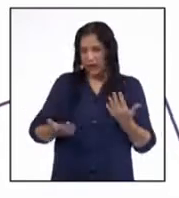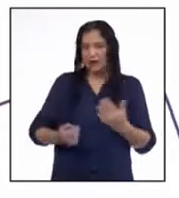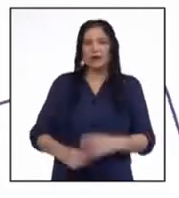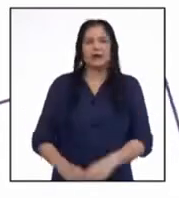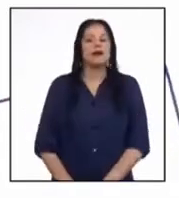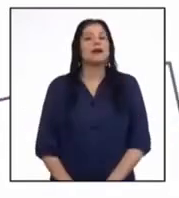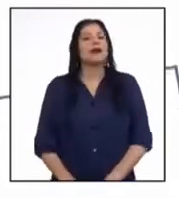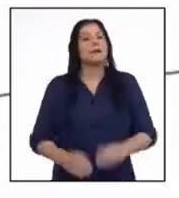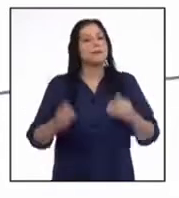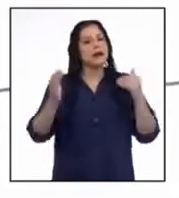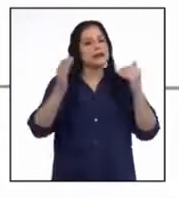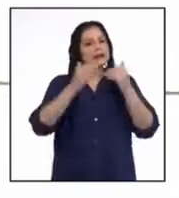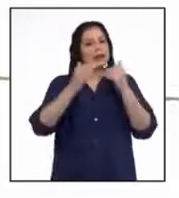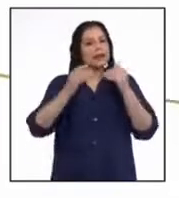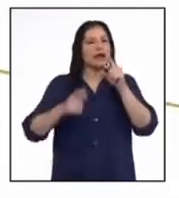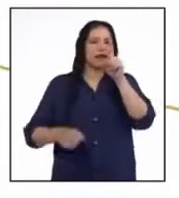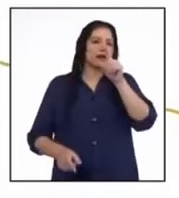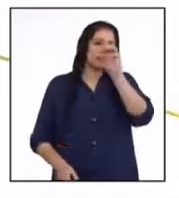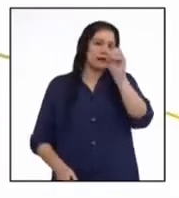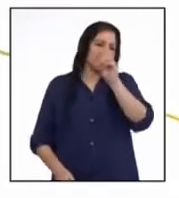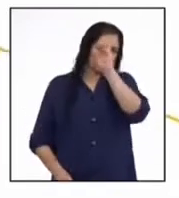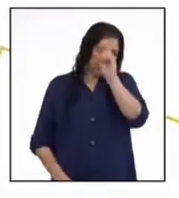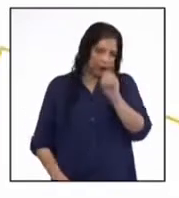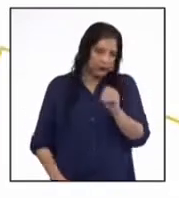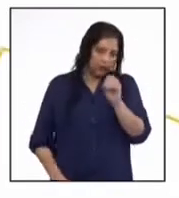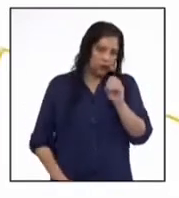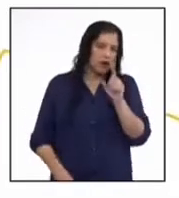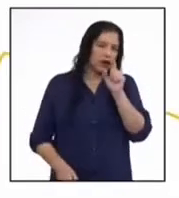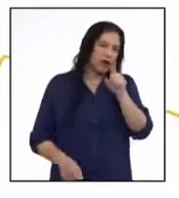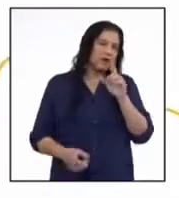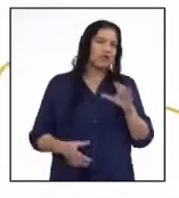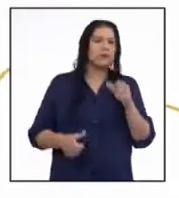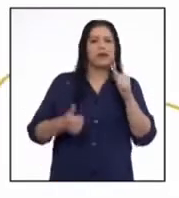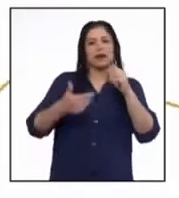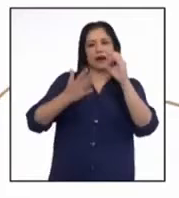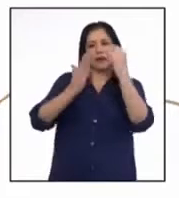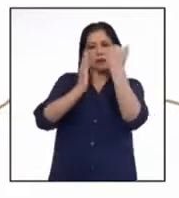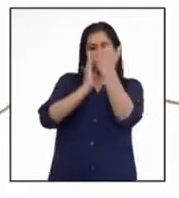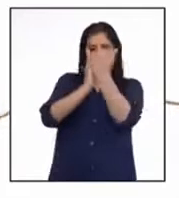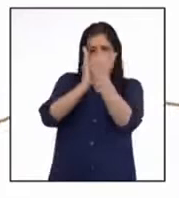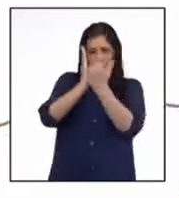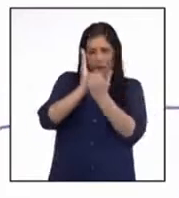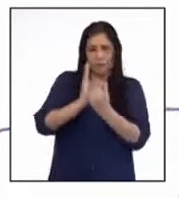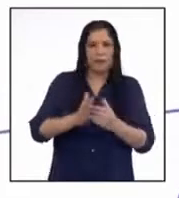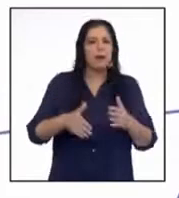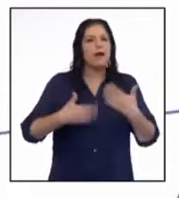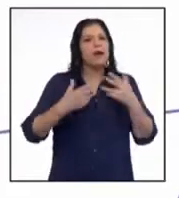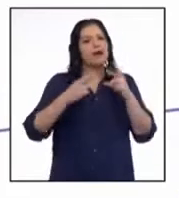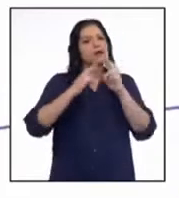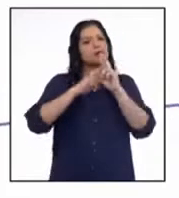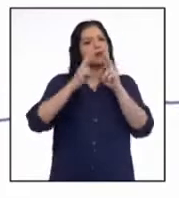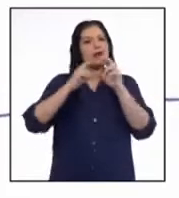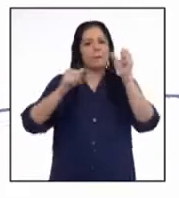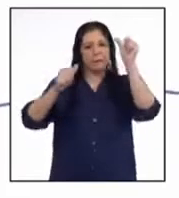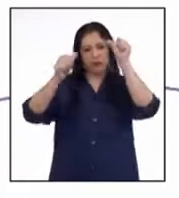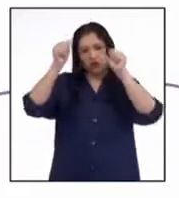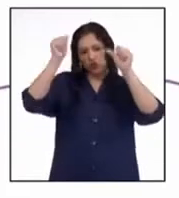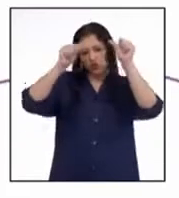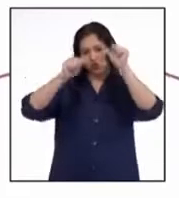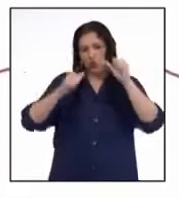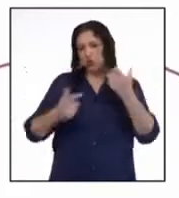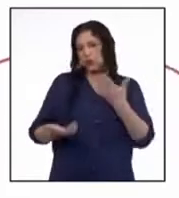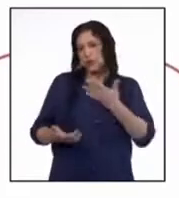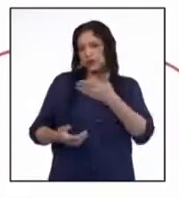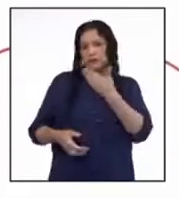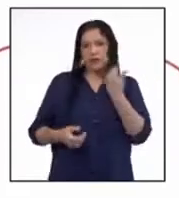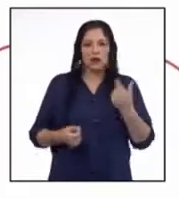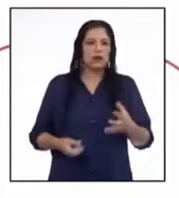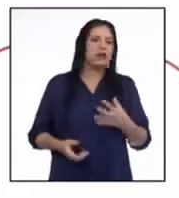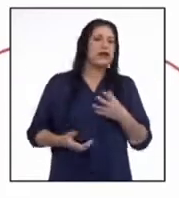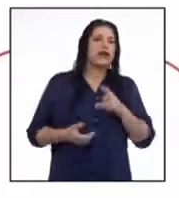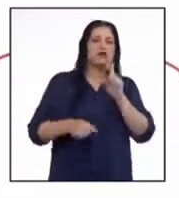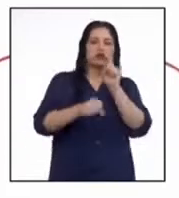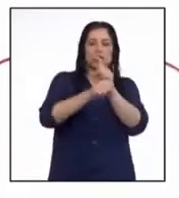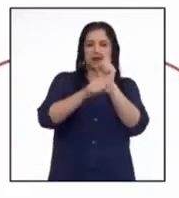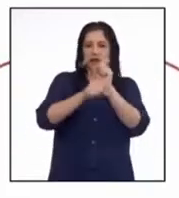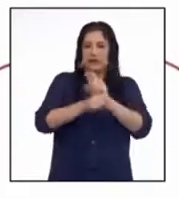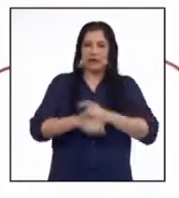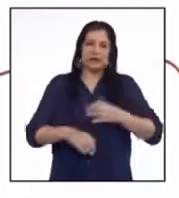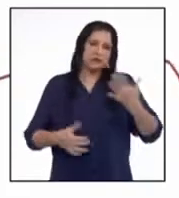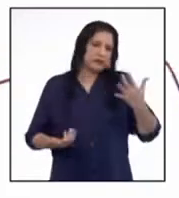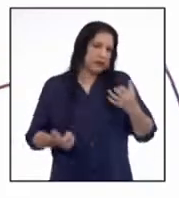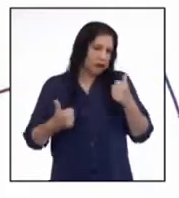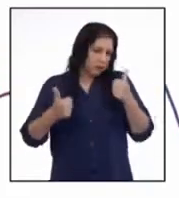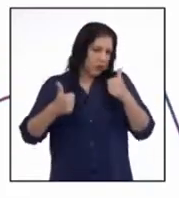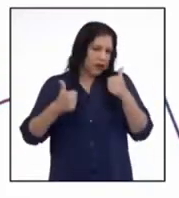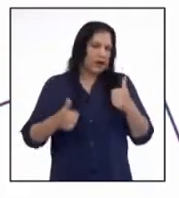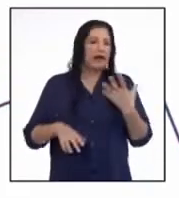es decir, más cerca del 100%. Eso se da para los atributos, permite resolver mis dudas de manera oportuna. Es una enseñanza eficaz, es de